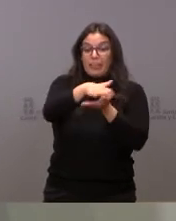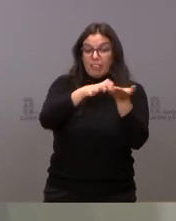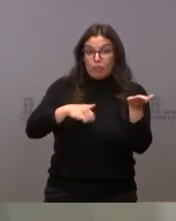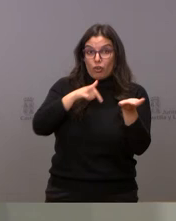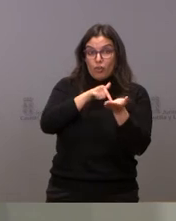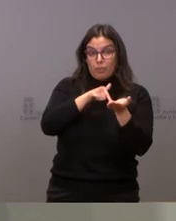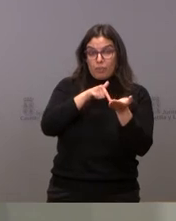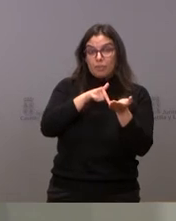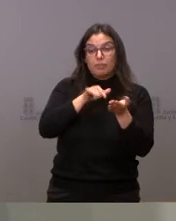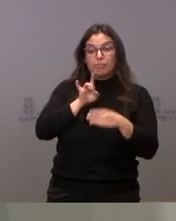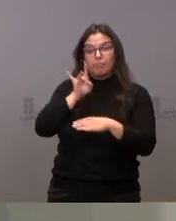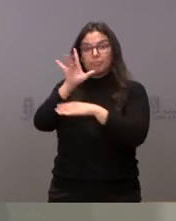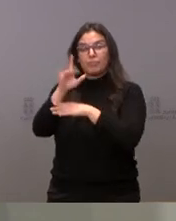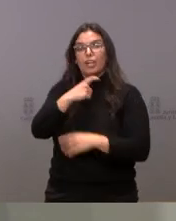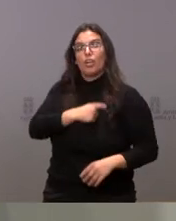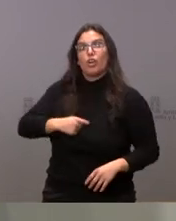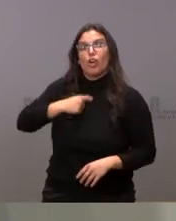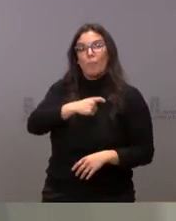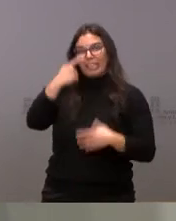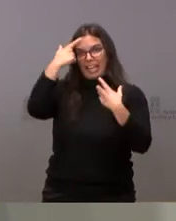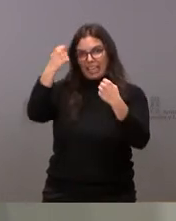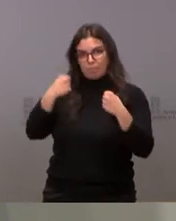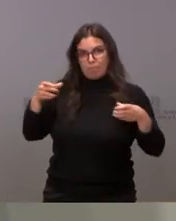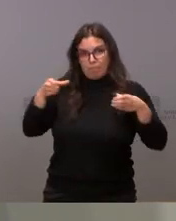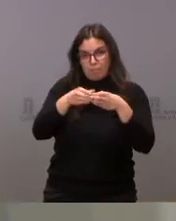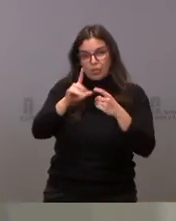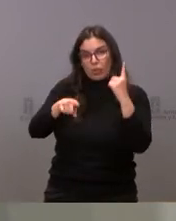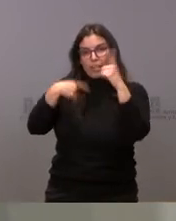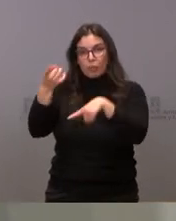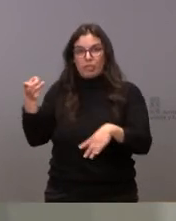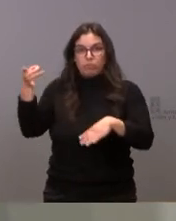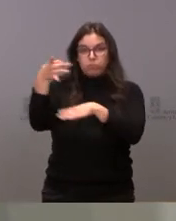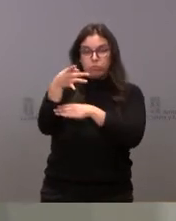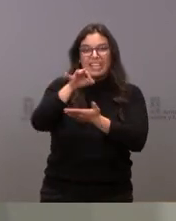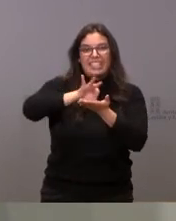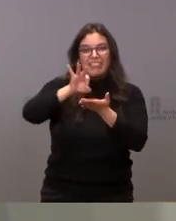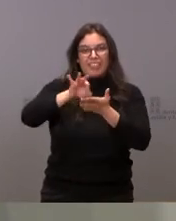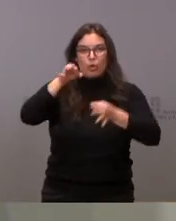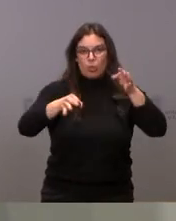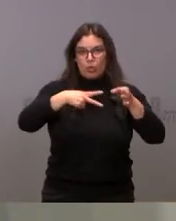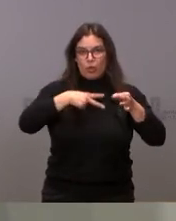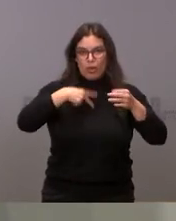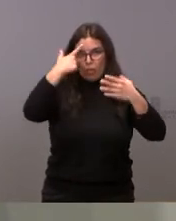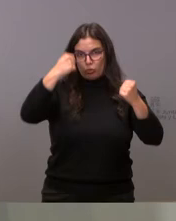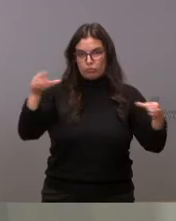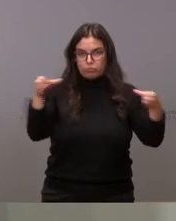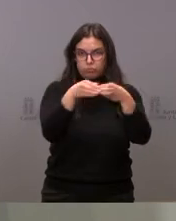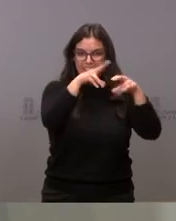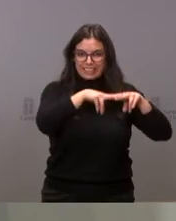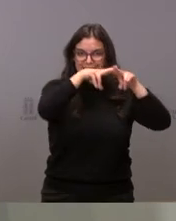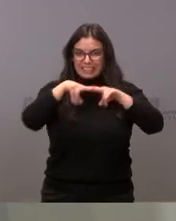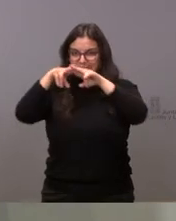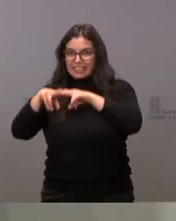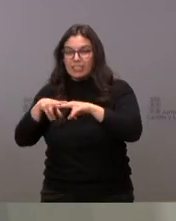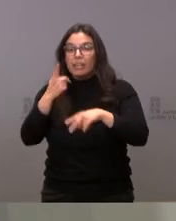al Comité de Expertos y, posteriormente, a nuestros servicios jurídicos para ver si es